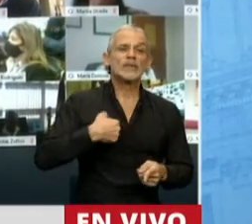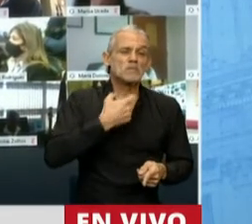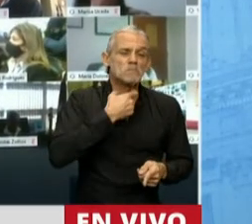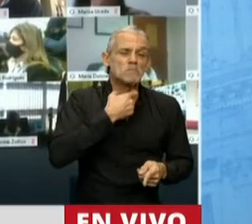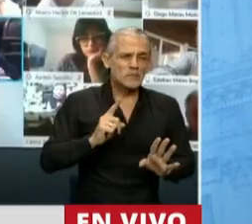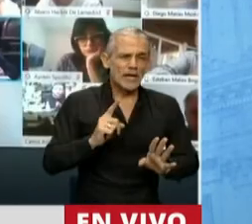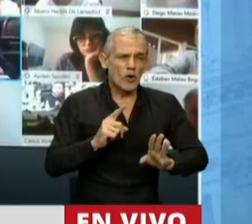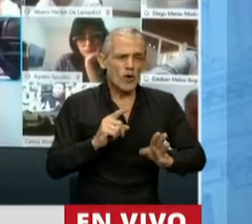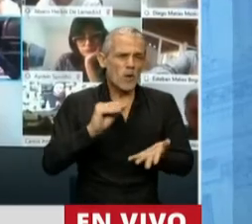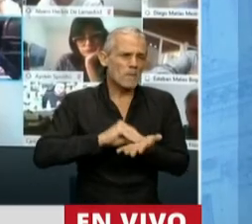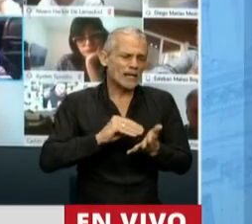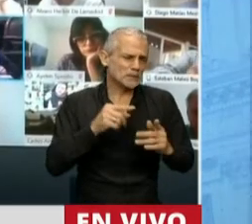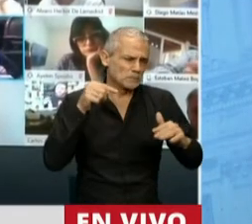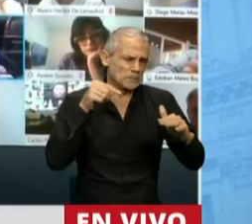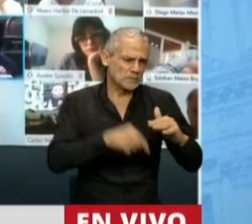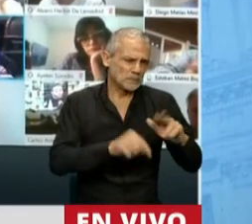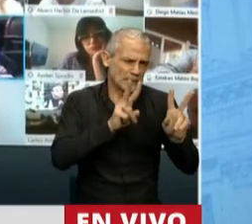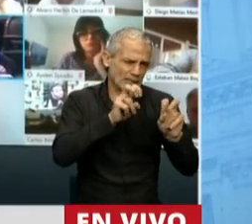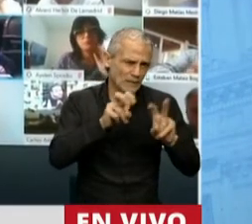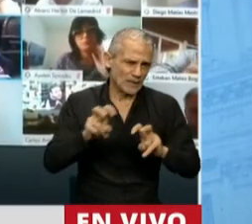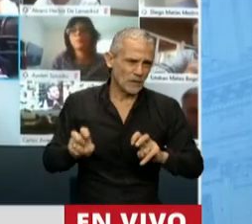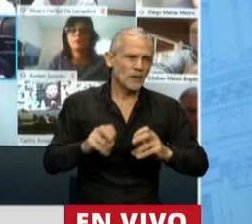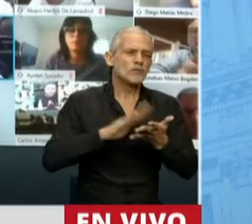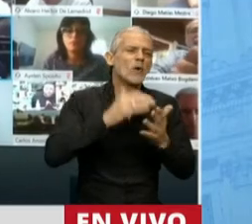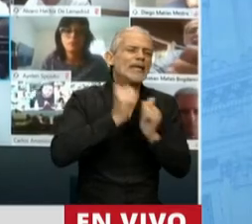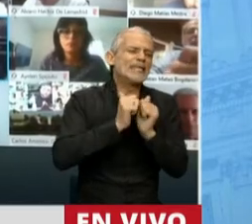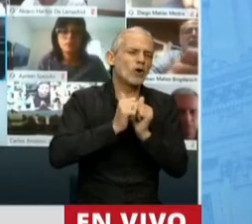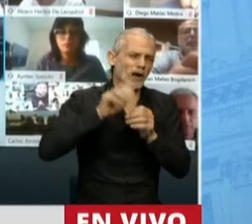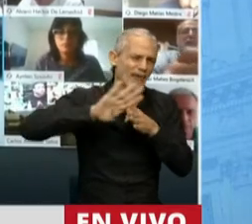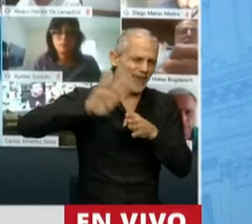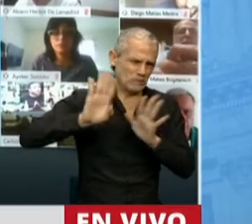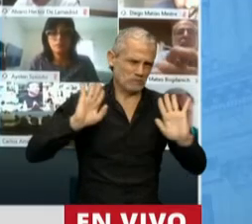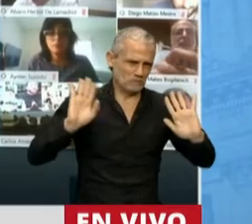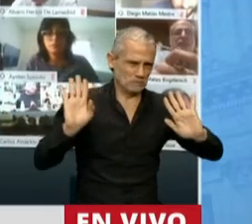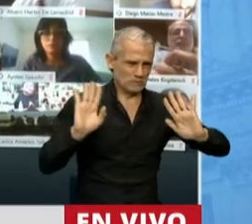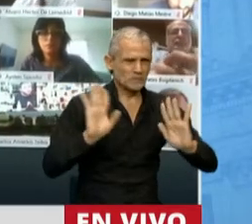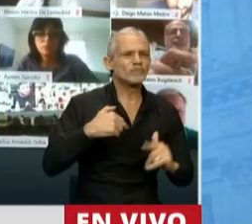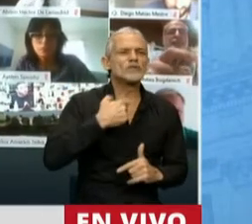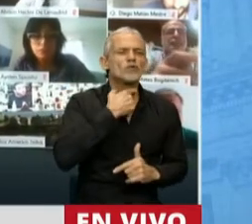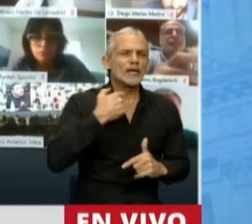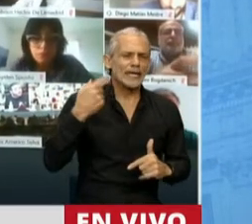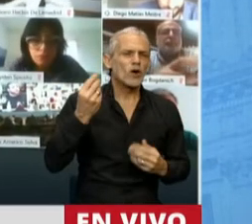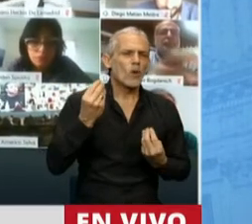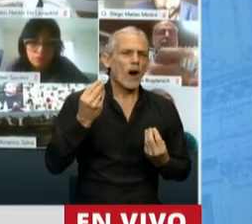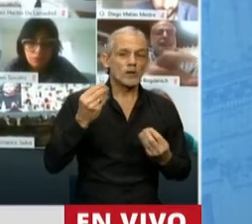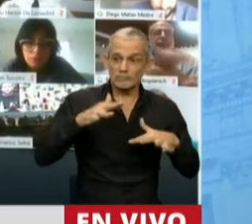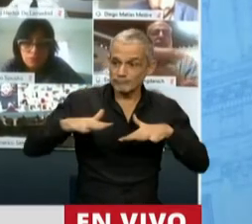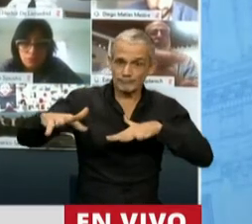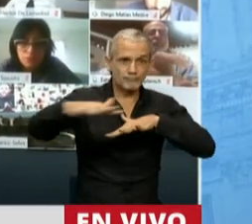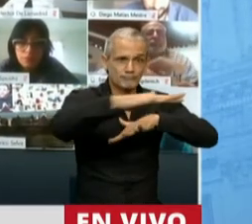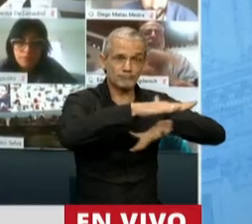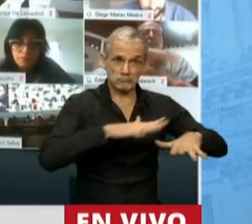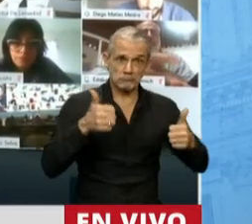entrar en todos los temas de la historia de la deuda porque quiero hacerlo en el clima que